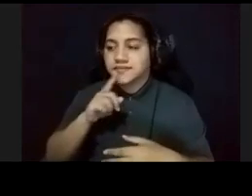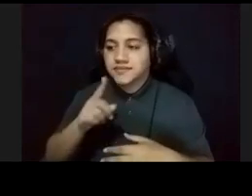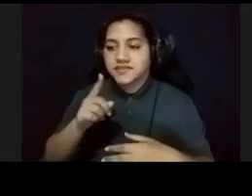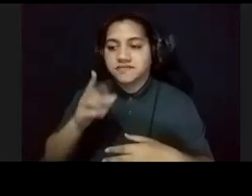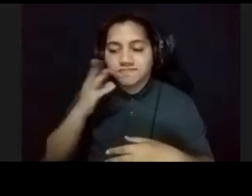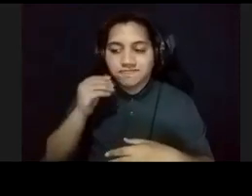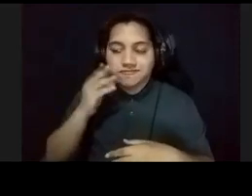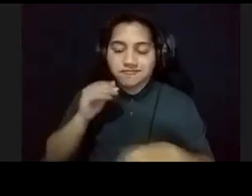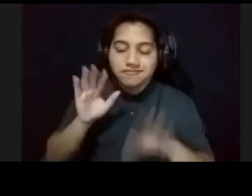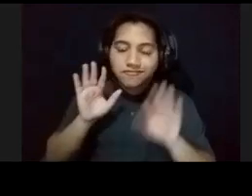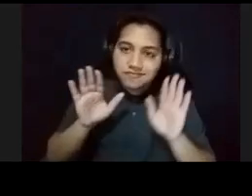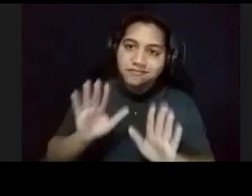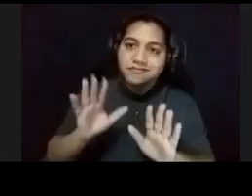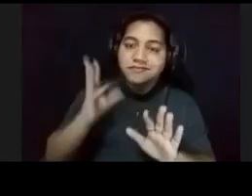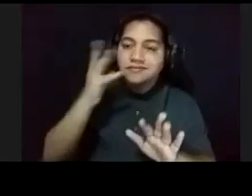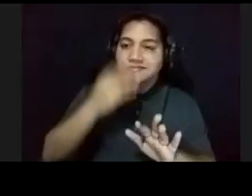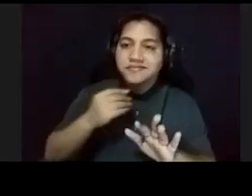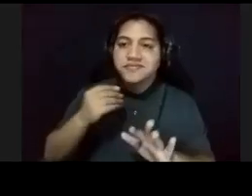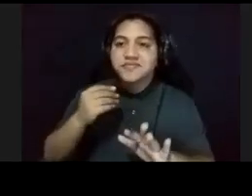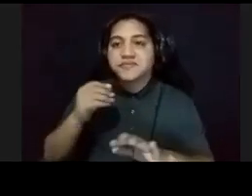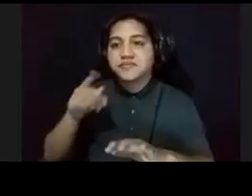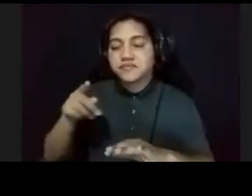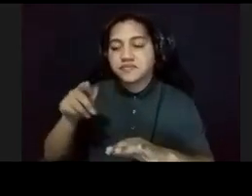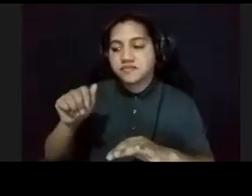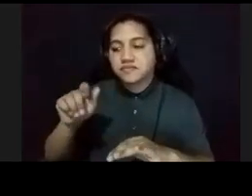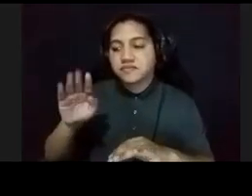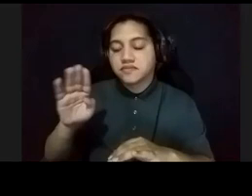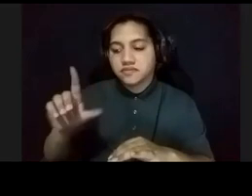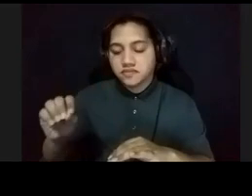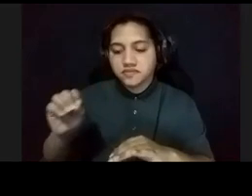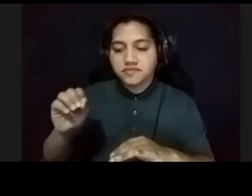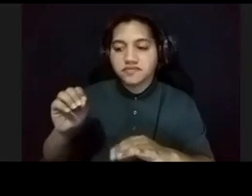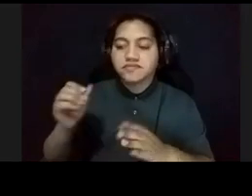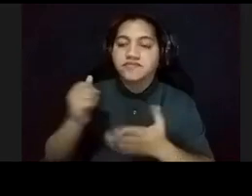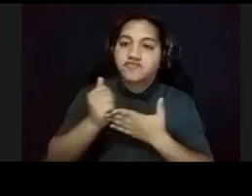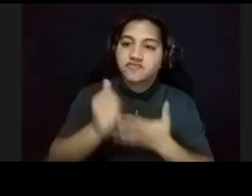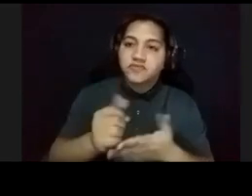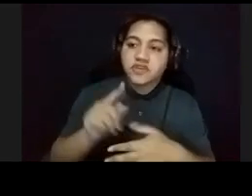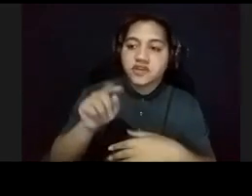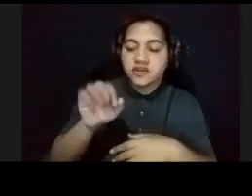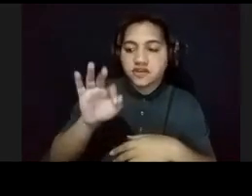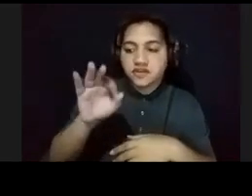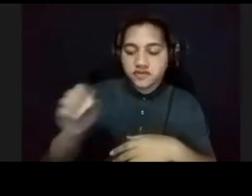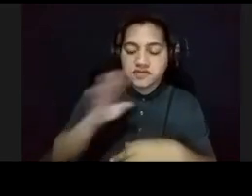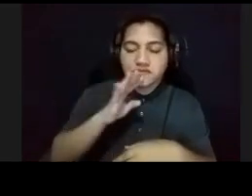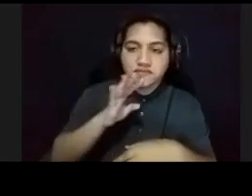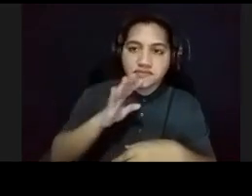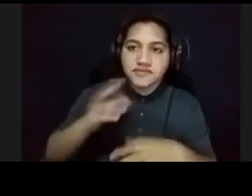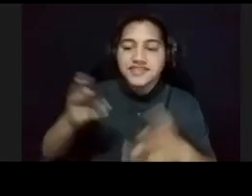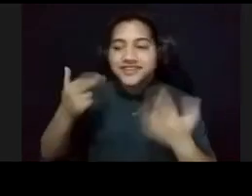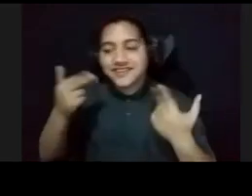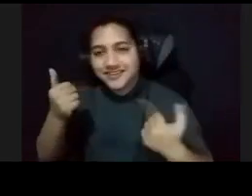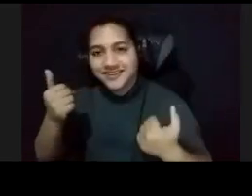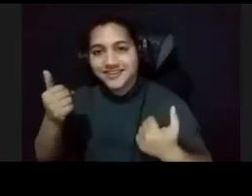maravillosa, bien linda, porque Pablo aportaba, don Tefo, también hablaba, se reía,